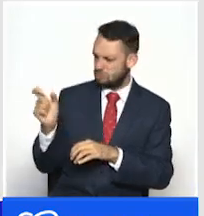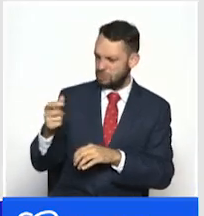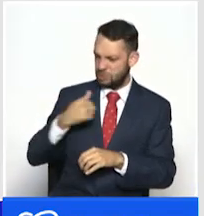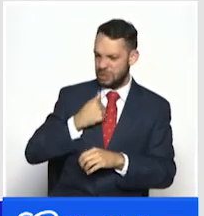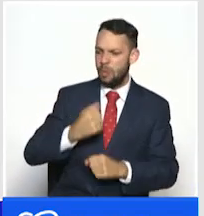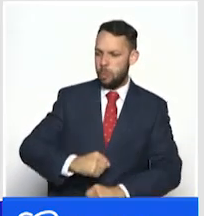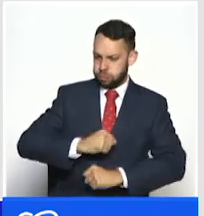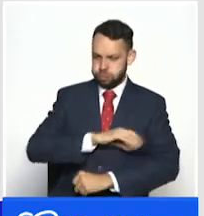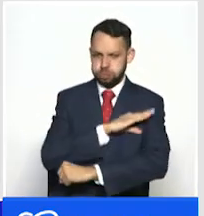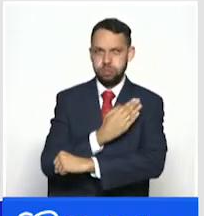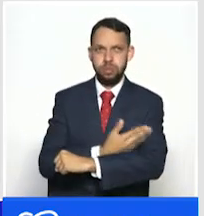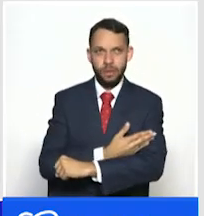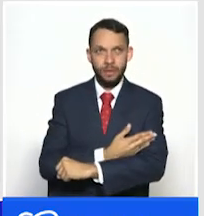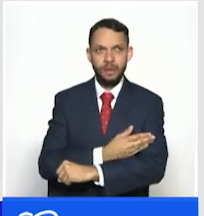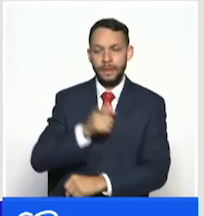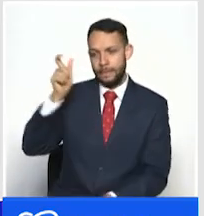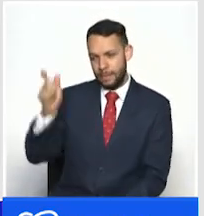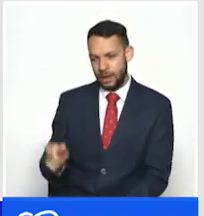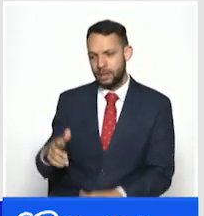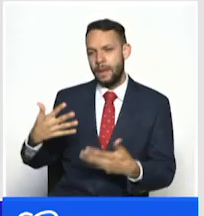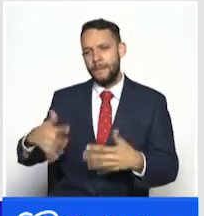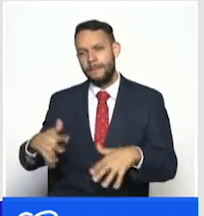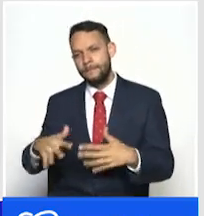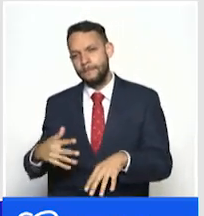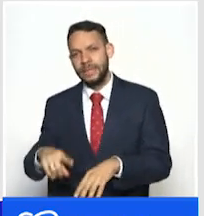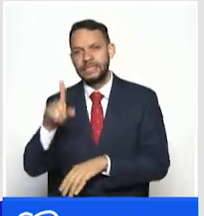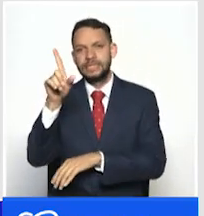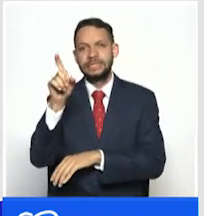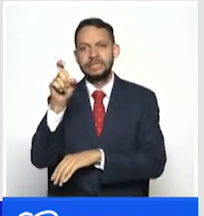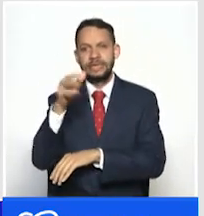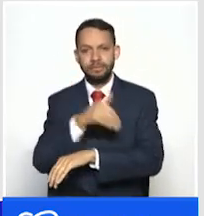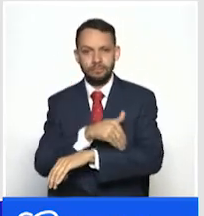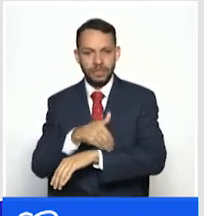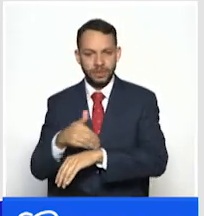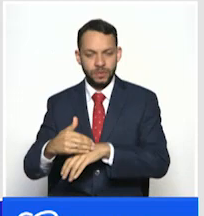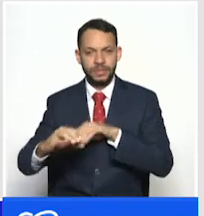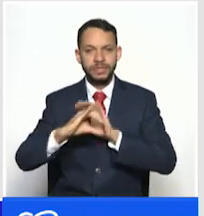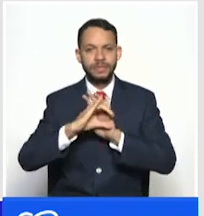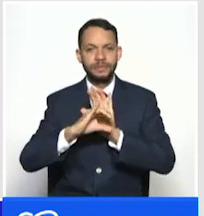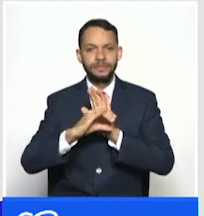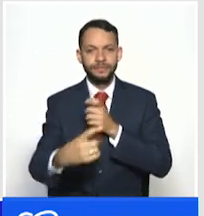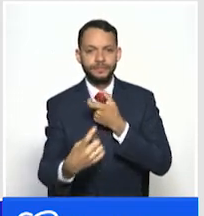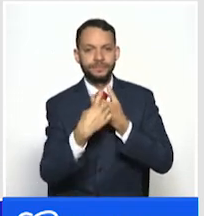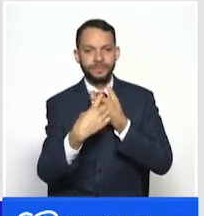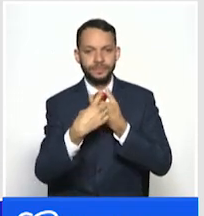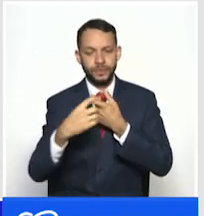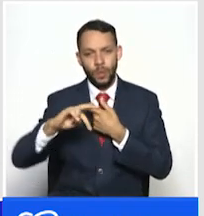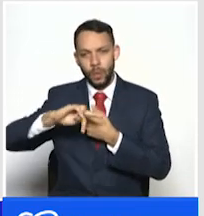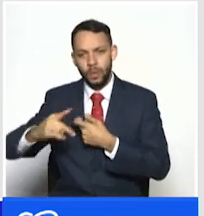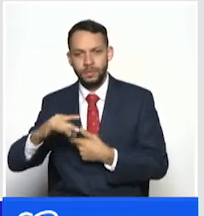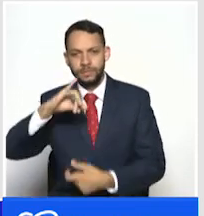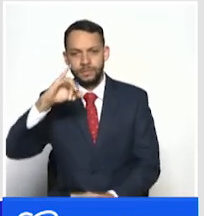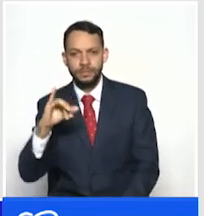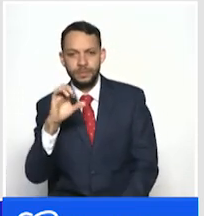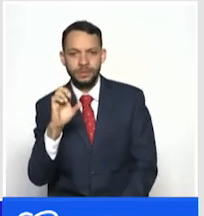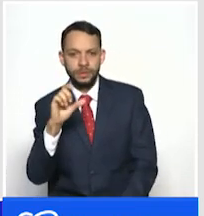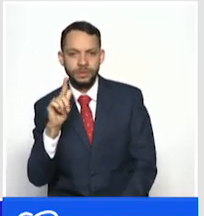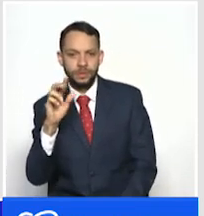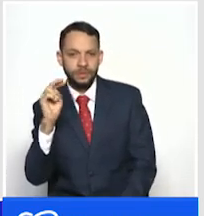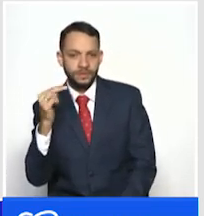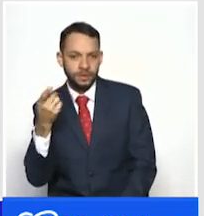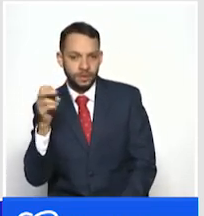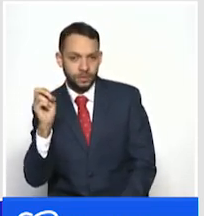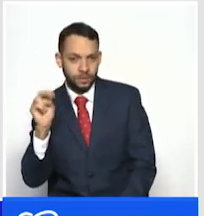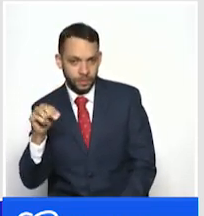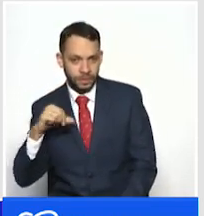recordemos que la lienda cuenta con al menos unos 6 millones de seguidores en Instagram mientras que Jefferson Cosio cuenta con 5,3